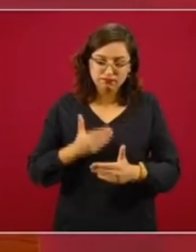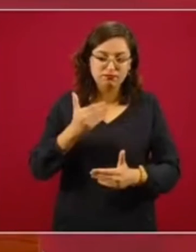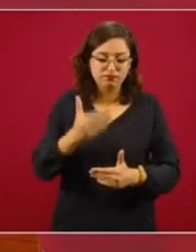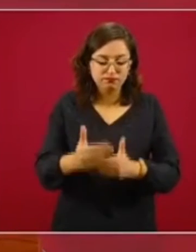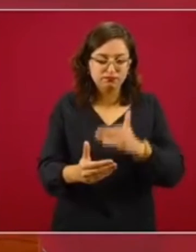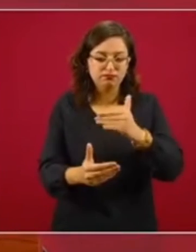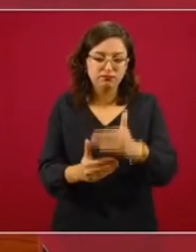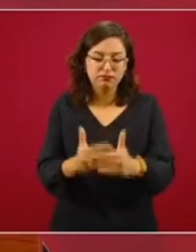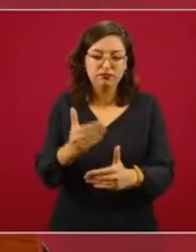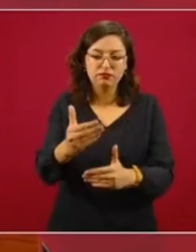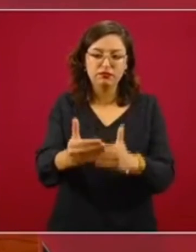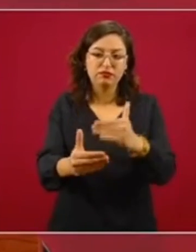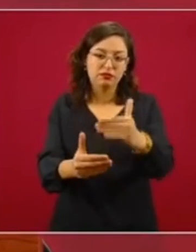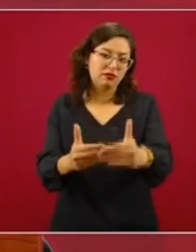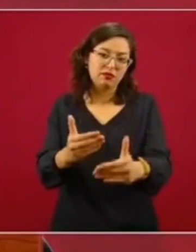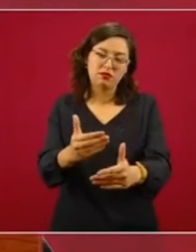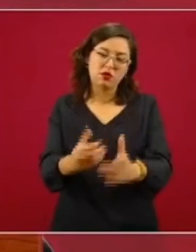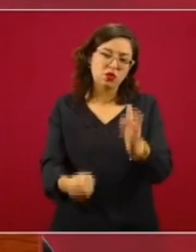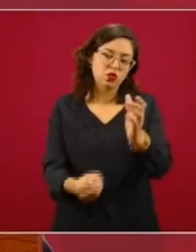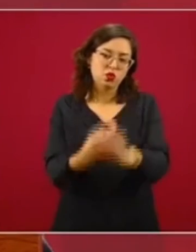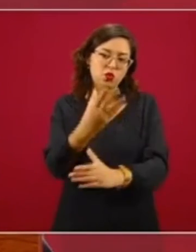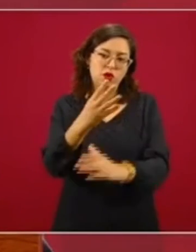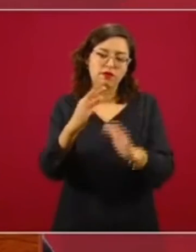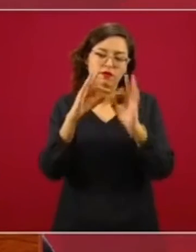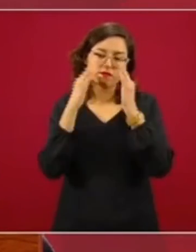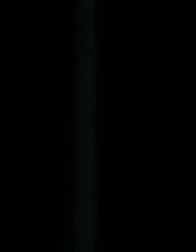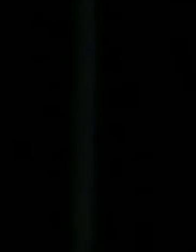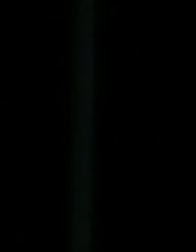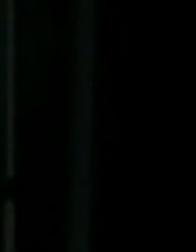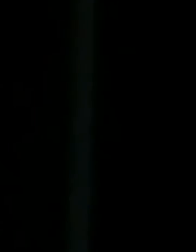hacia la nueva normalidad.